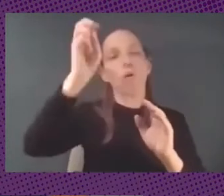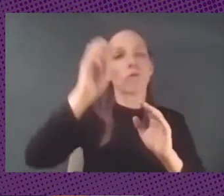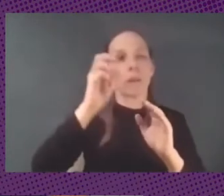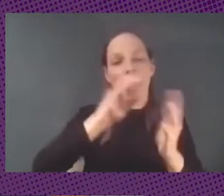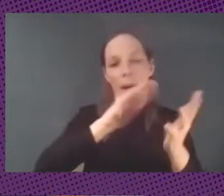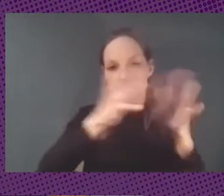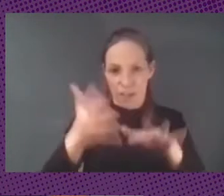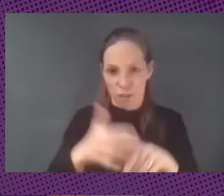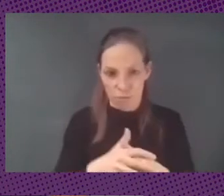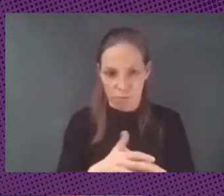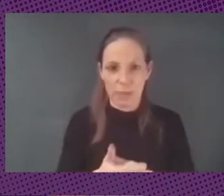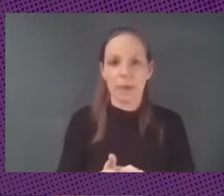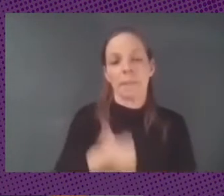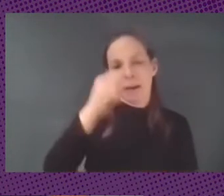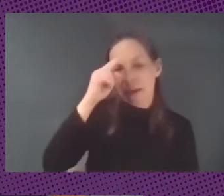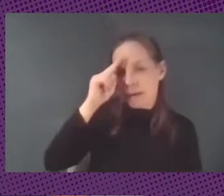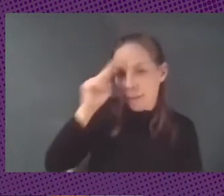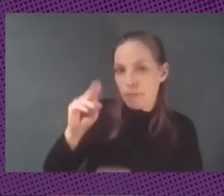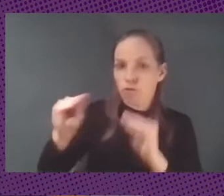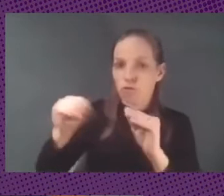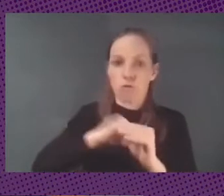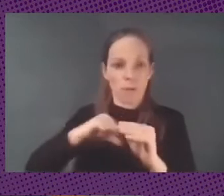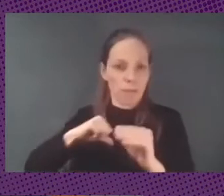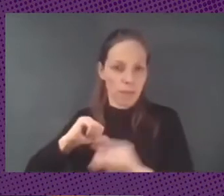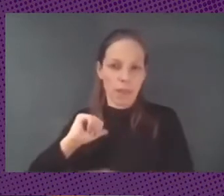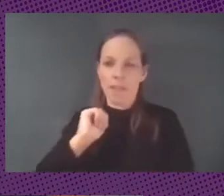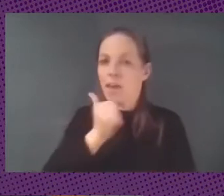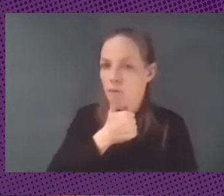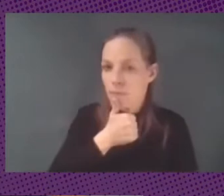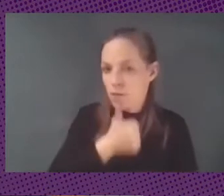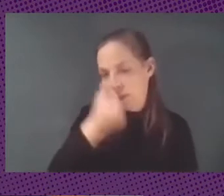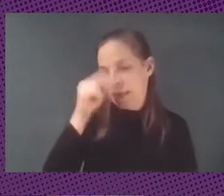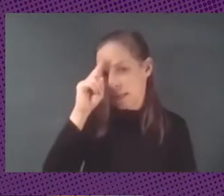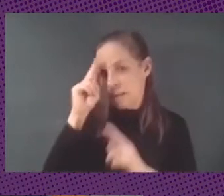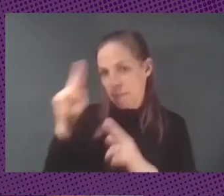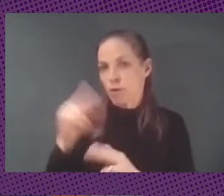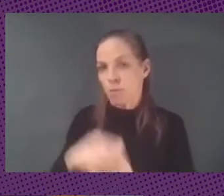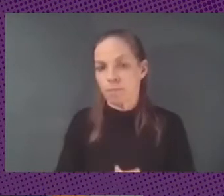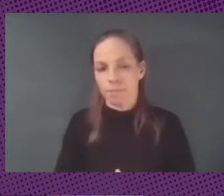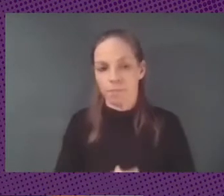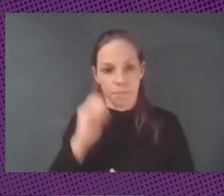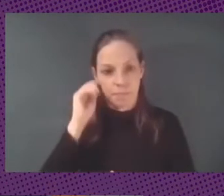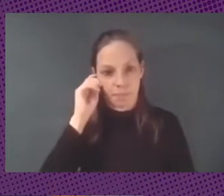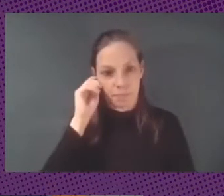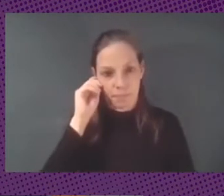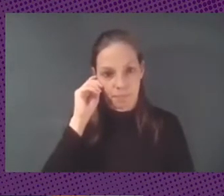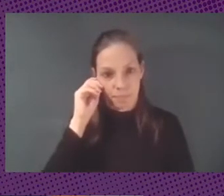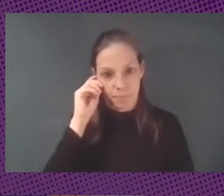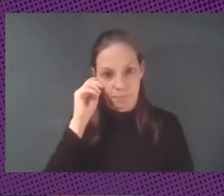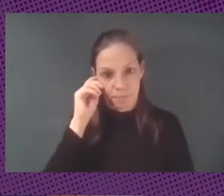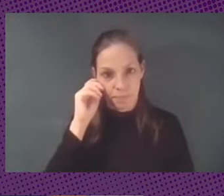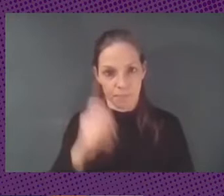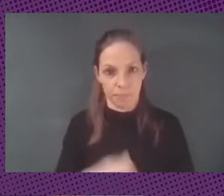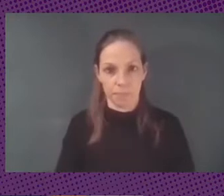más respetuosas de la privacidad del anonimato y que a ver no lo vamos a plantear en